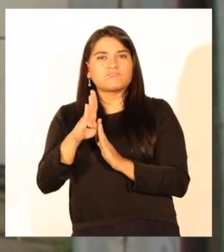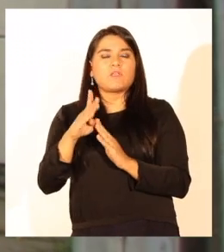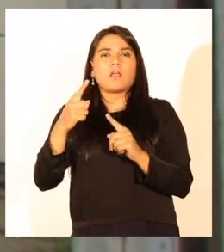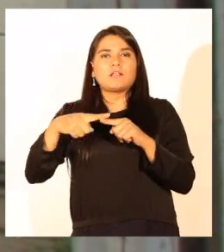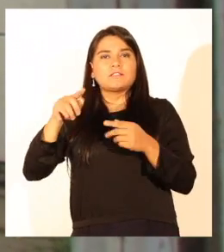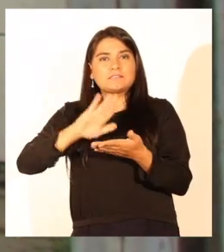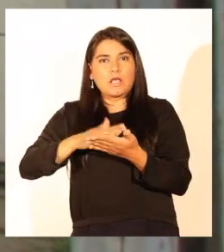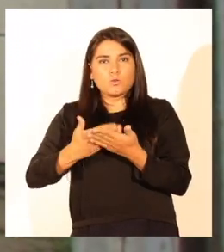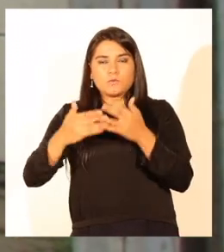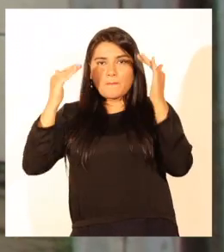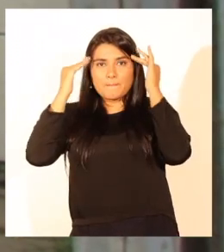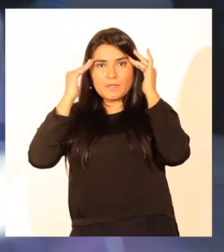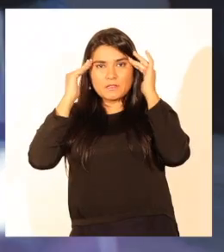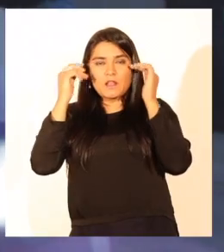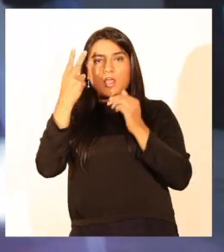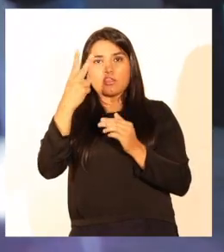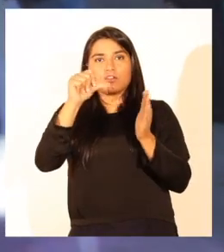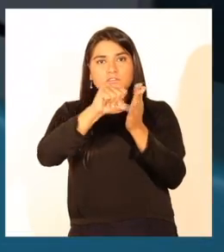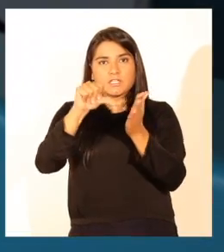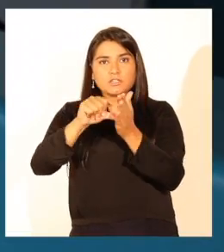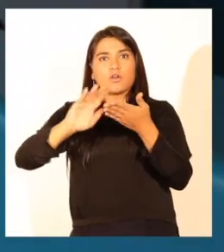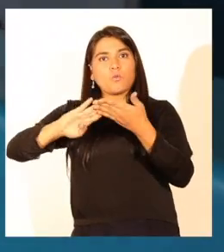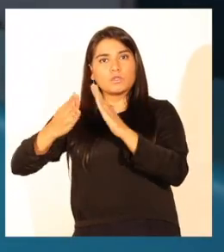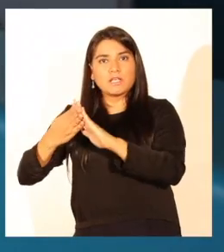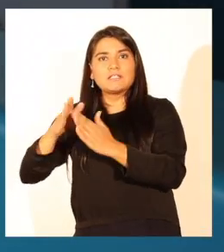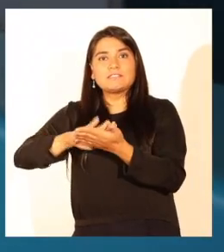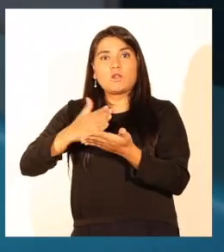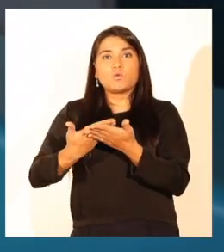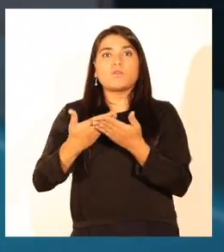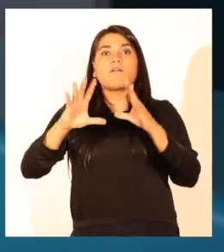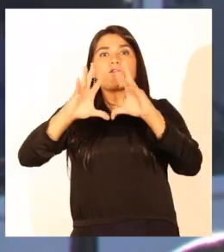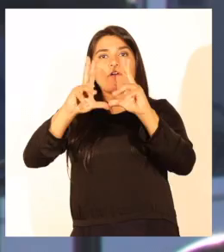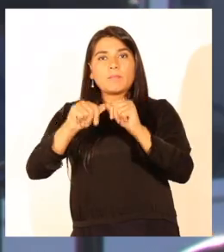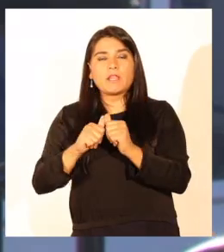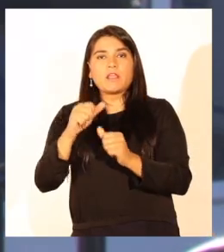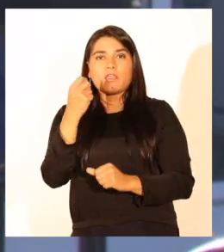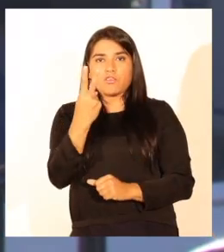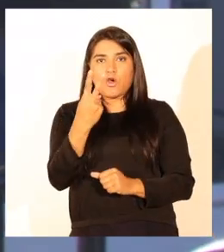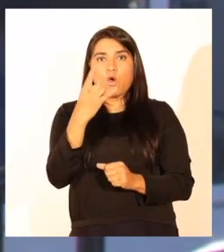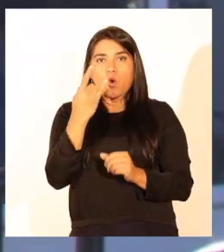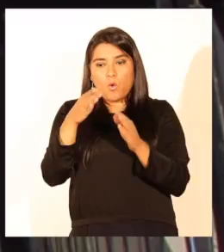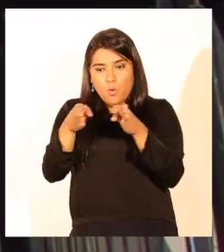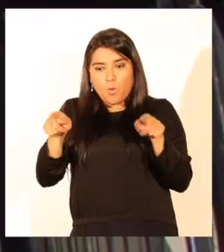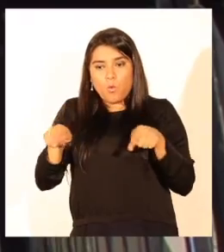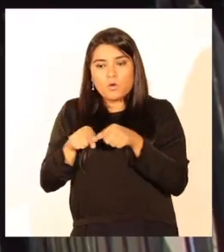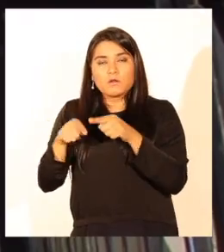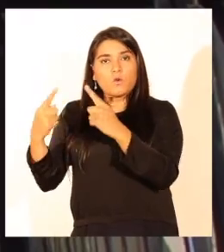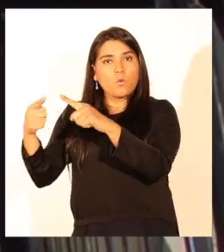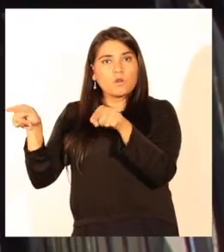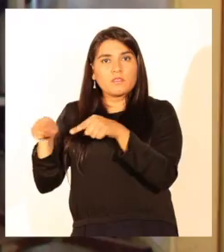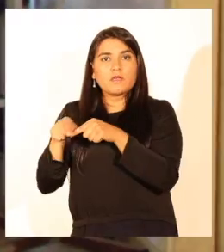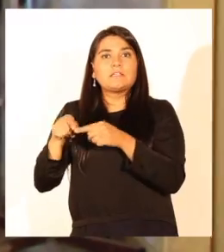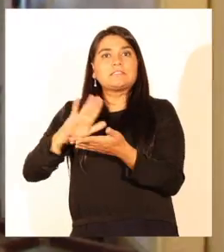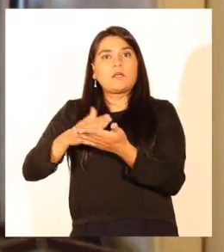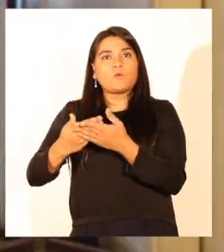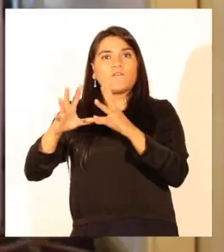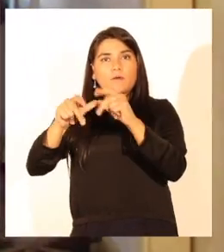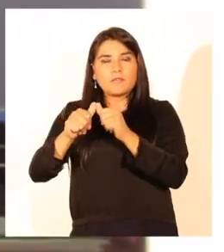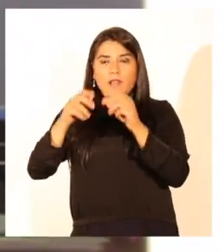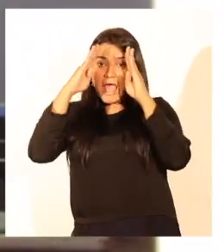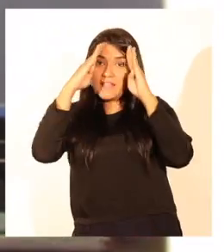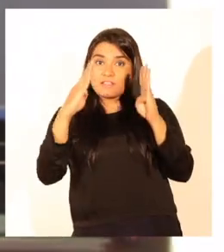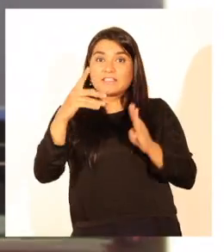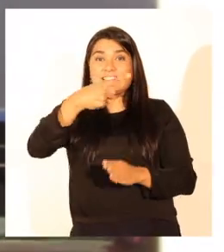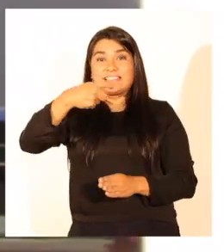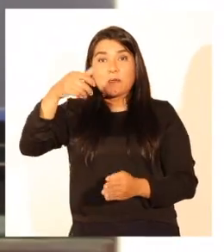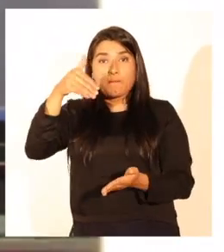centro comunitario de salud mental, dos centros comunitarios de salud familiar y dos unidades de salud familiar, atendiendo a más de